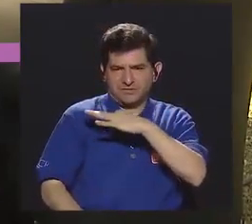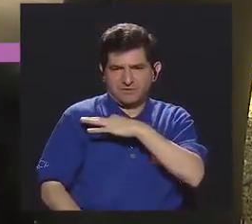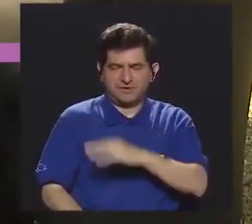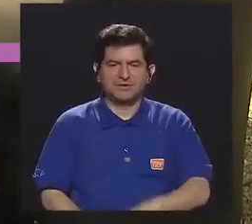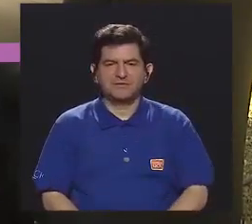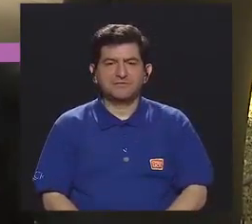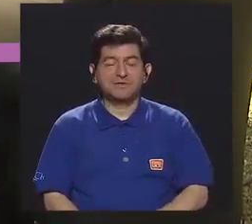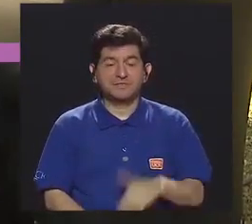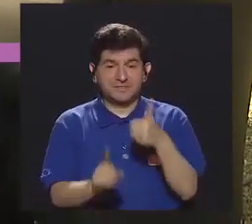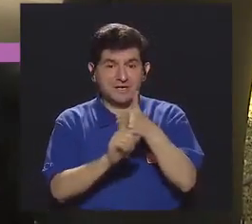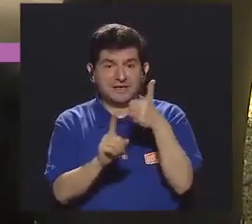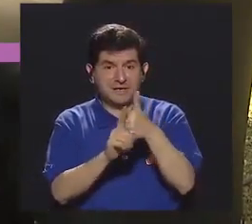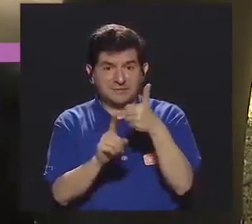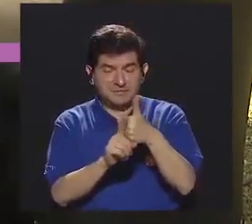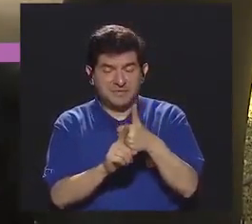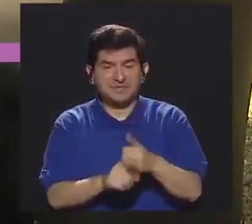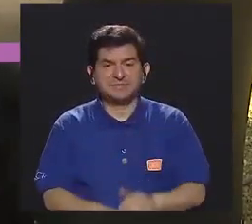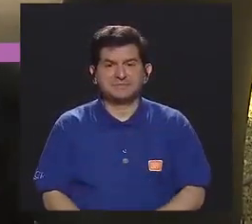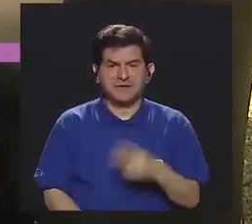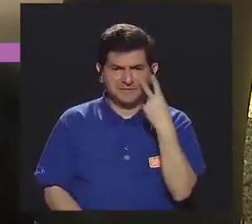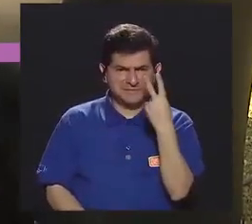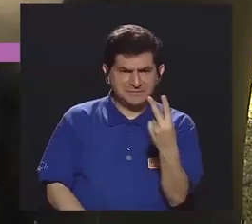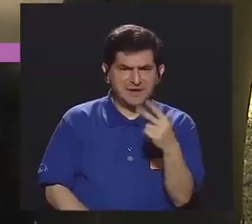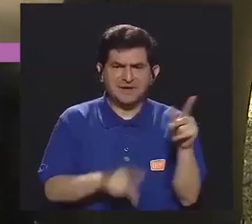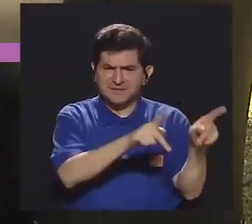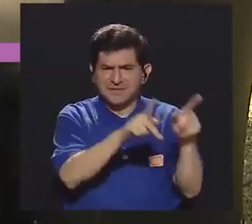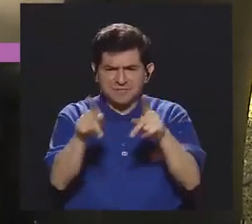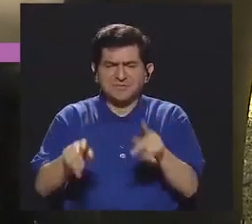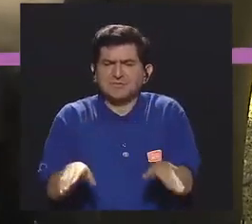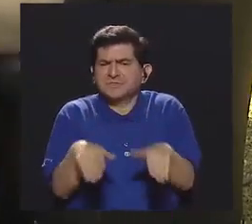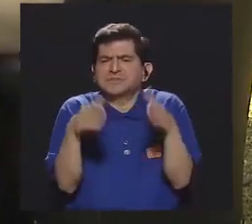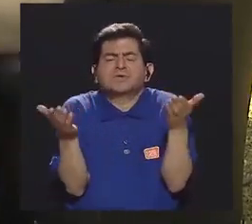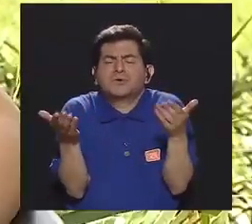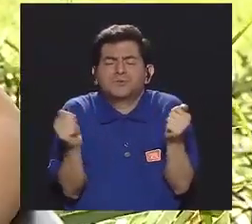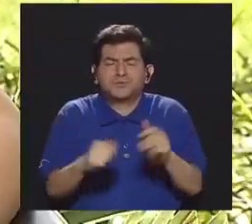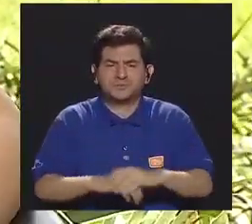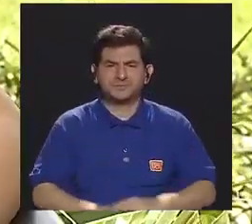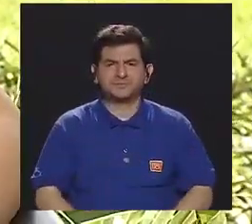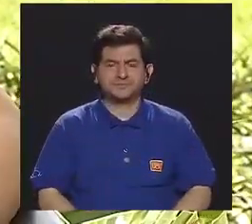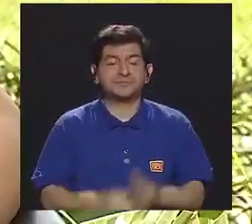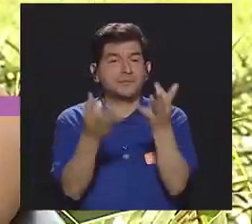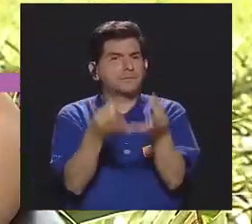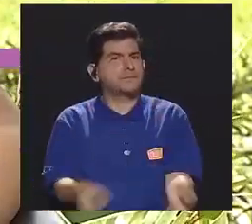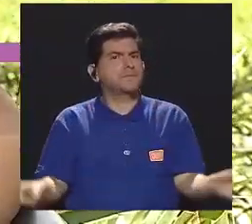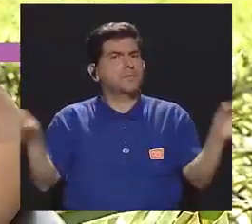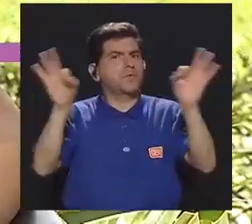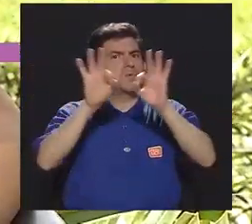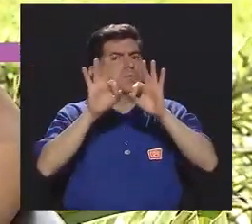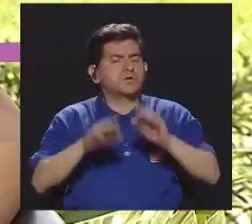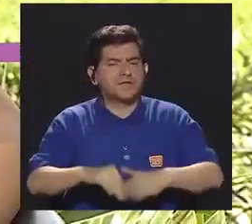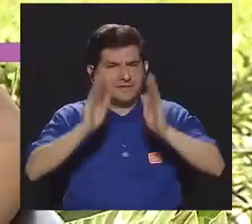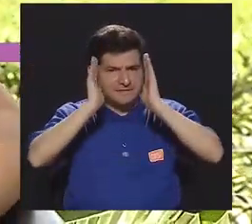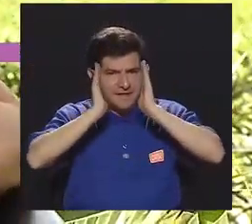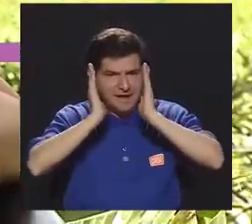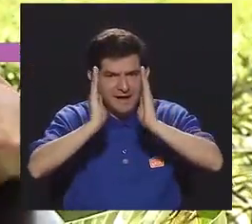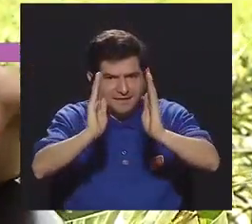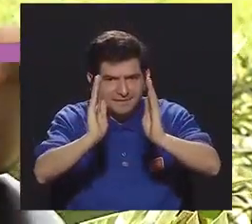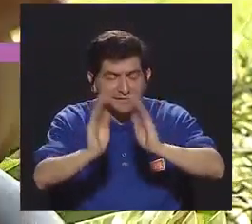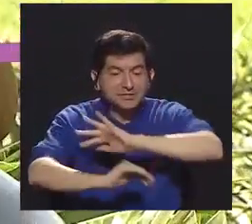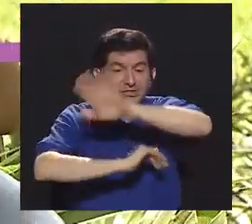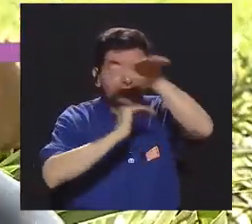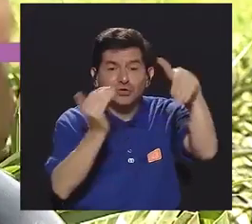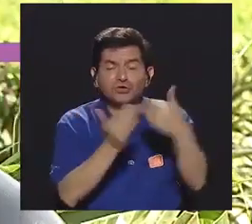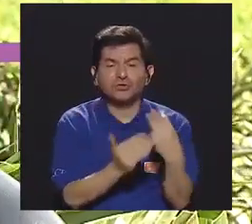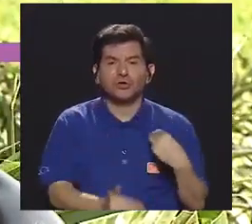que a ustedes mismos les ha tocado ver de esas personas? Yo creo que lo más importante es que tiene que abordarse